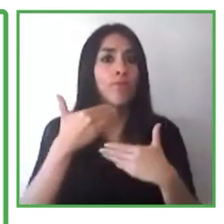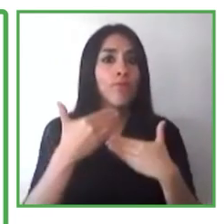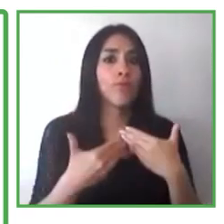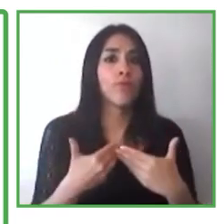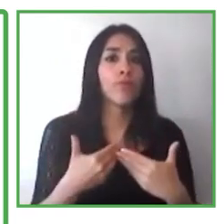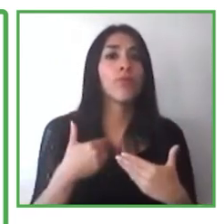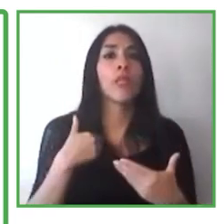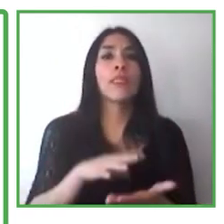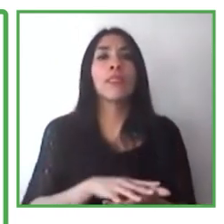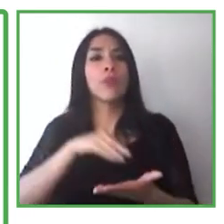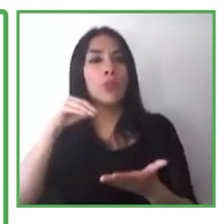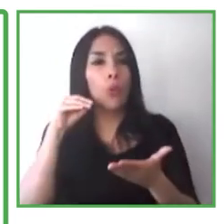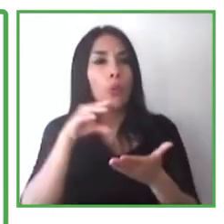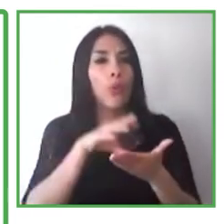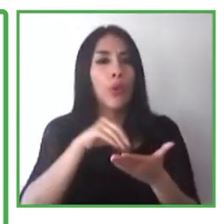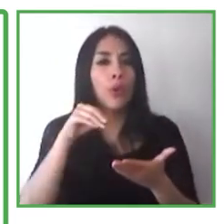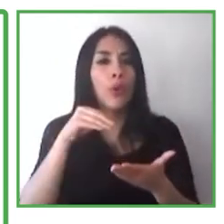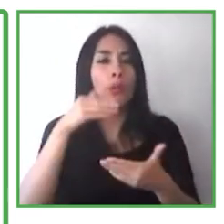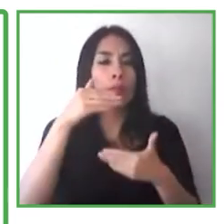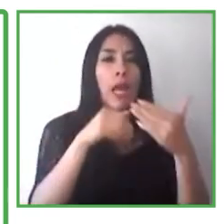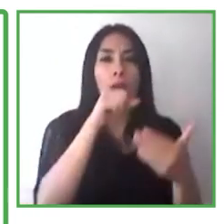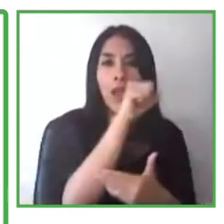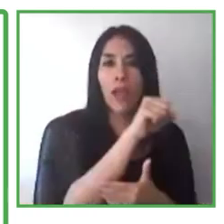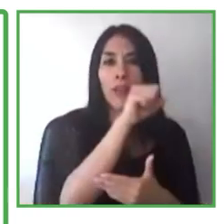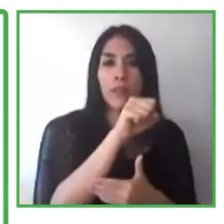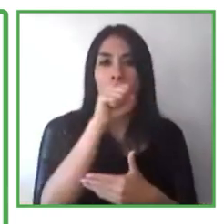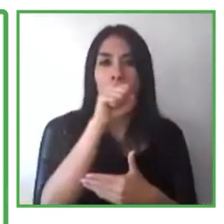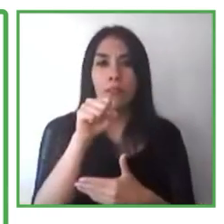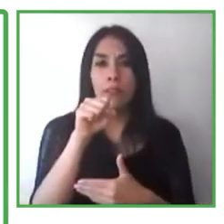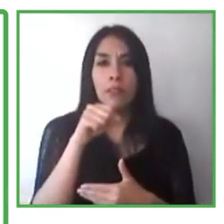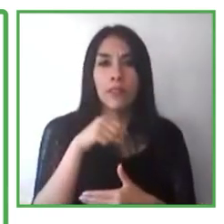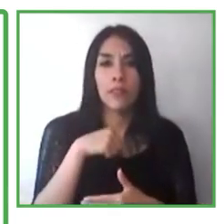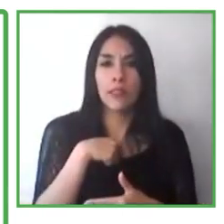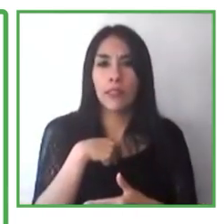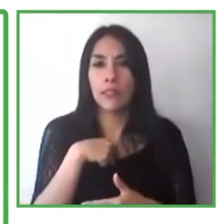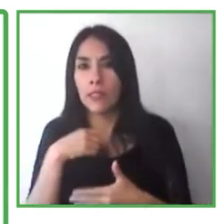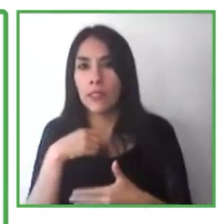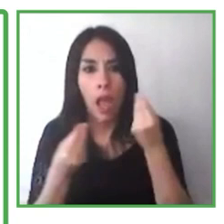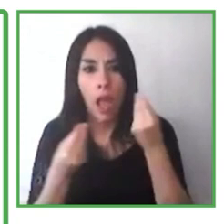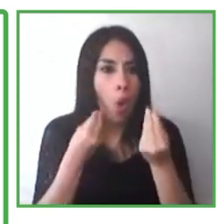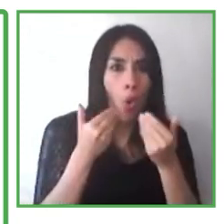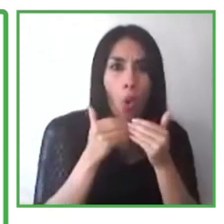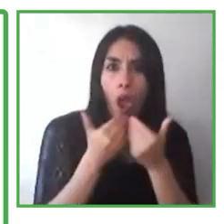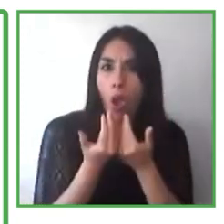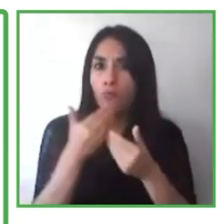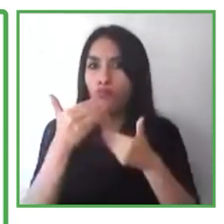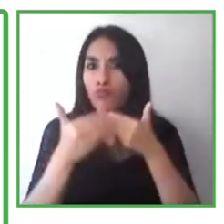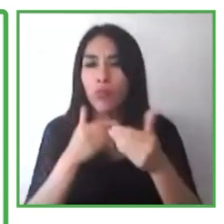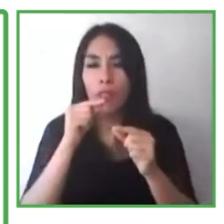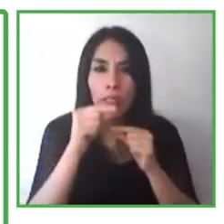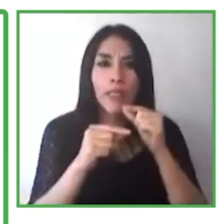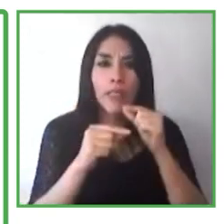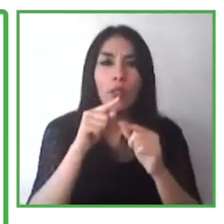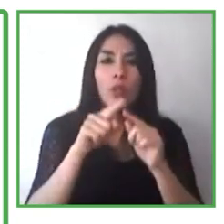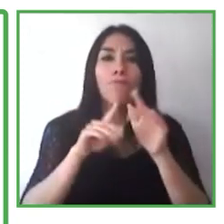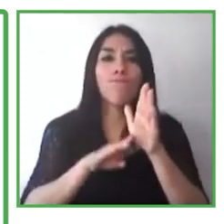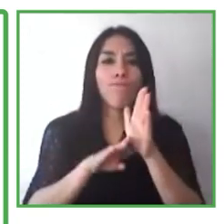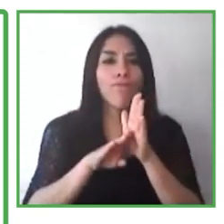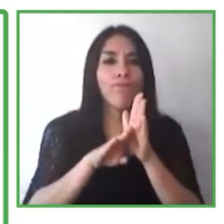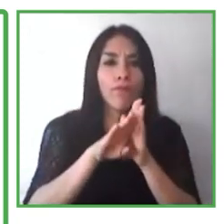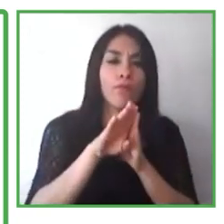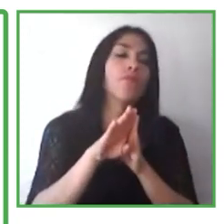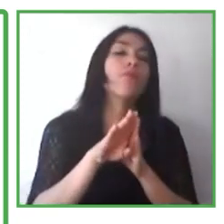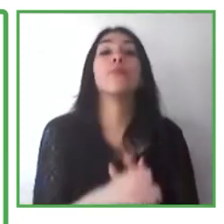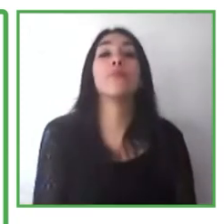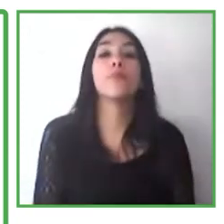visible, quizás no tenemos modelos que podamos promover dentro de la organización. Entonces tenemos que asegurarnos de situar o implementar